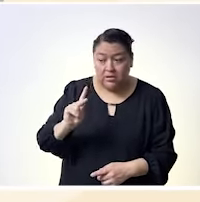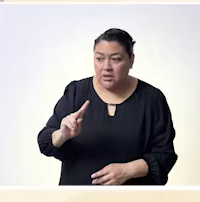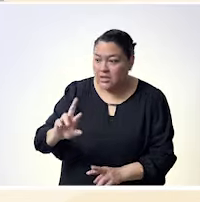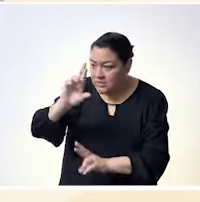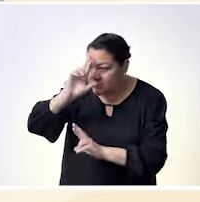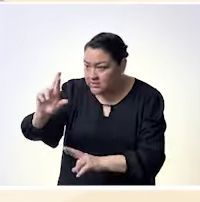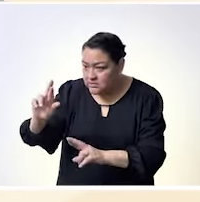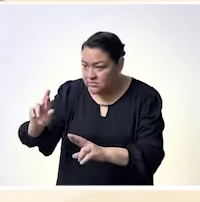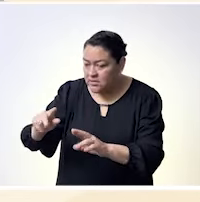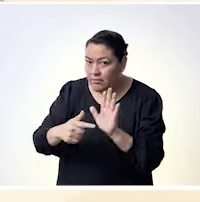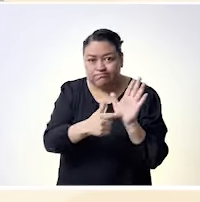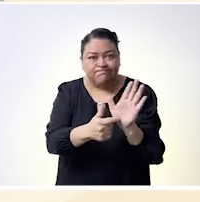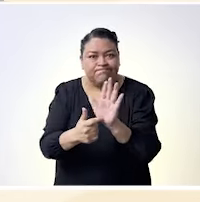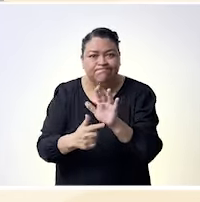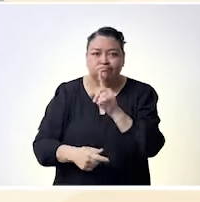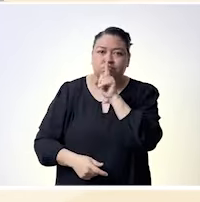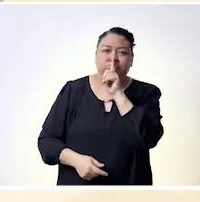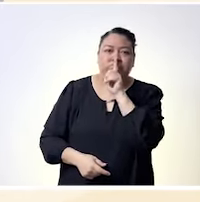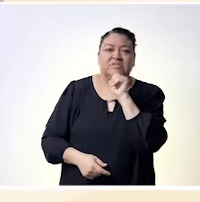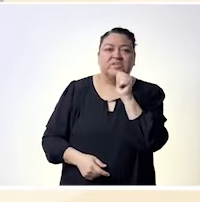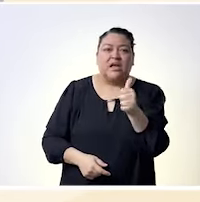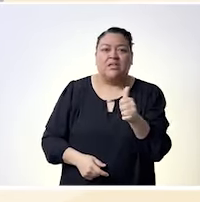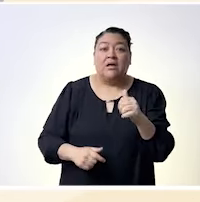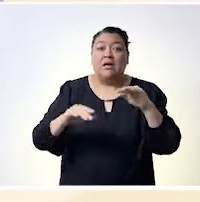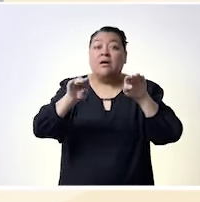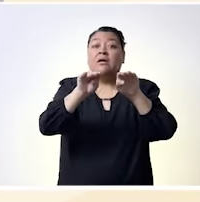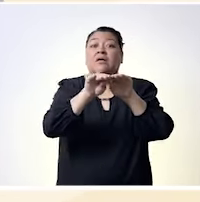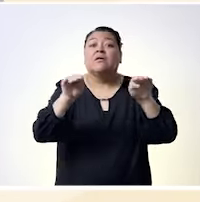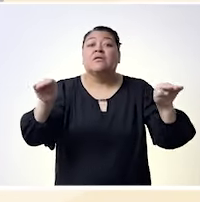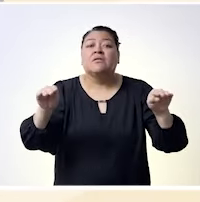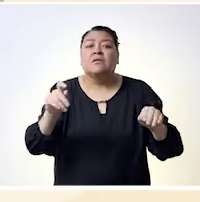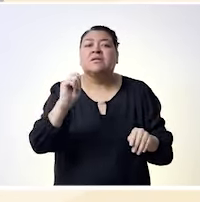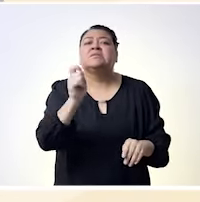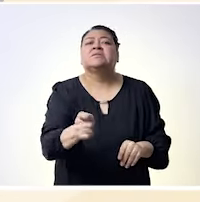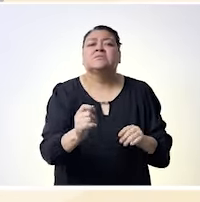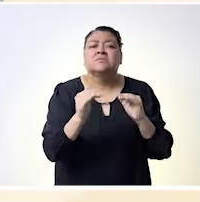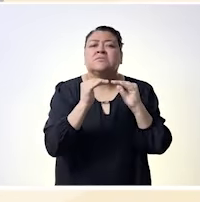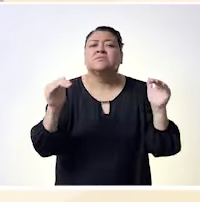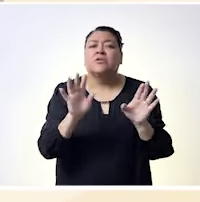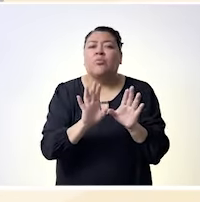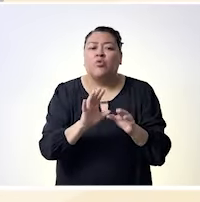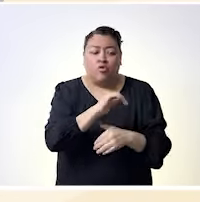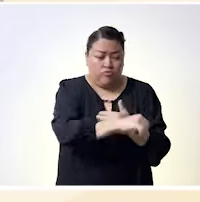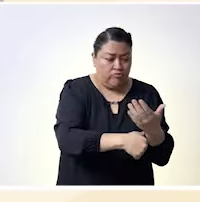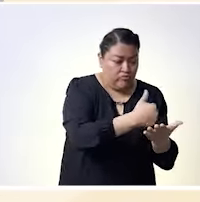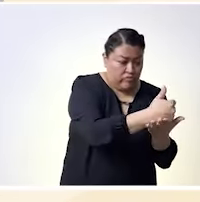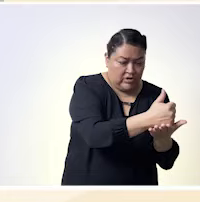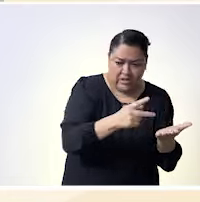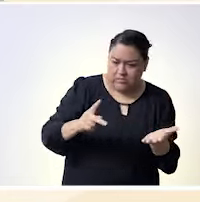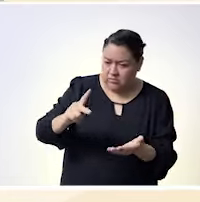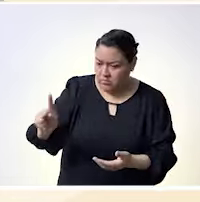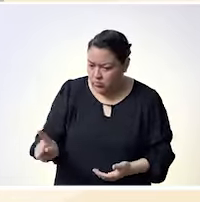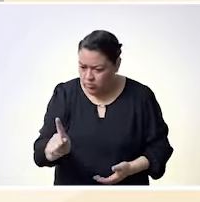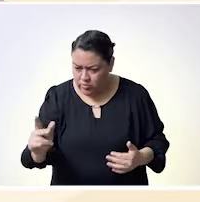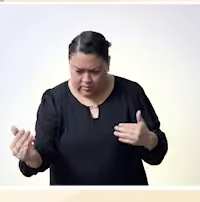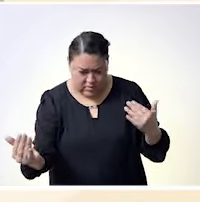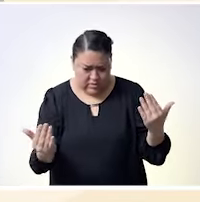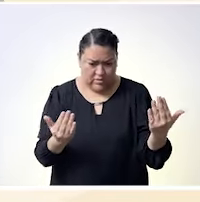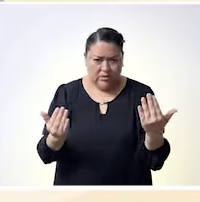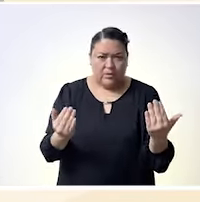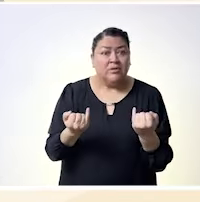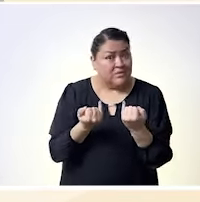me puedo llevar con Itze me puedo llevar con ya me voy